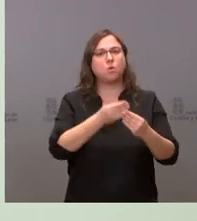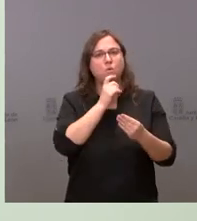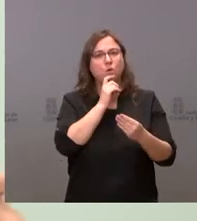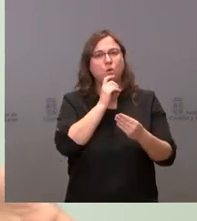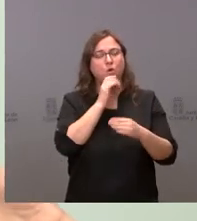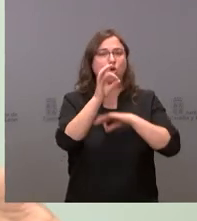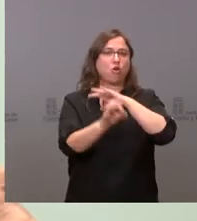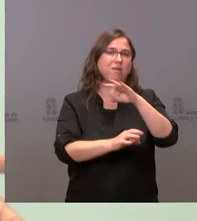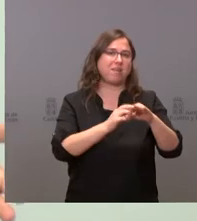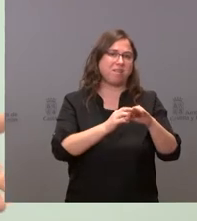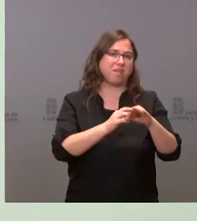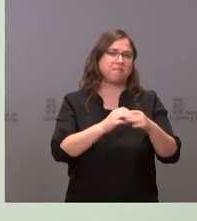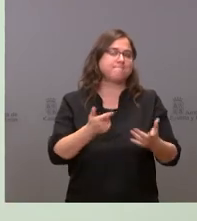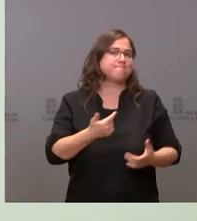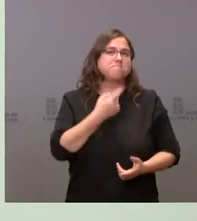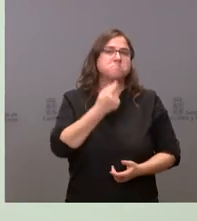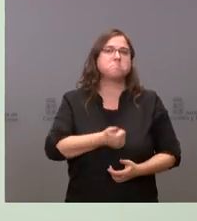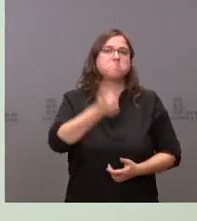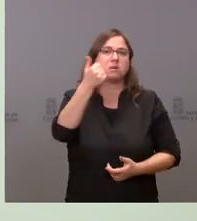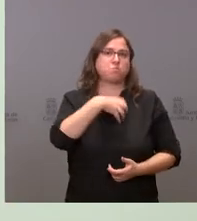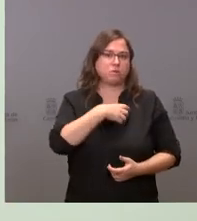este calendario y no podemos decir nada más